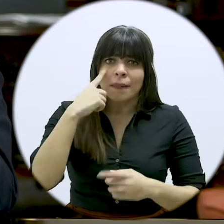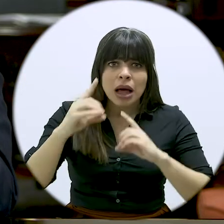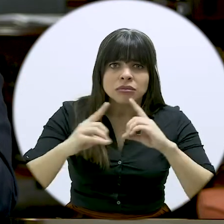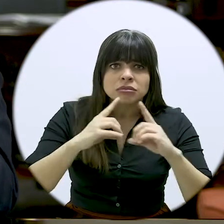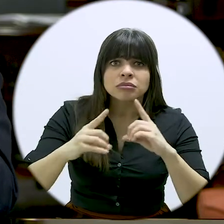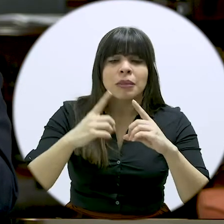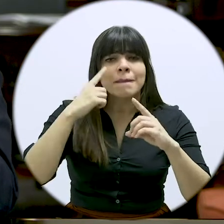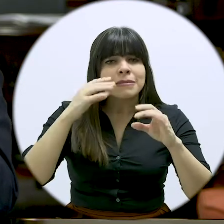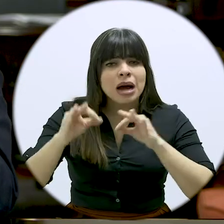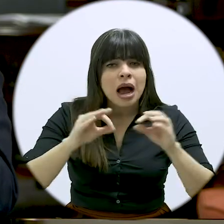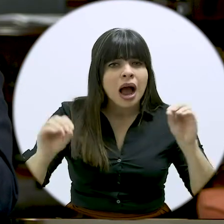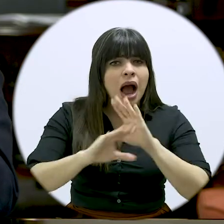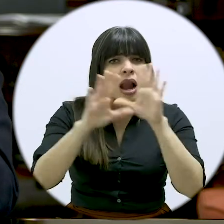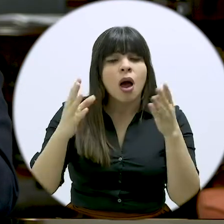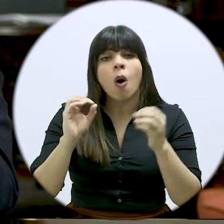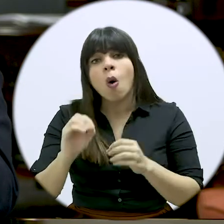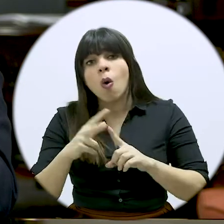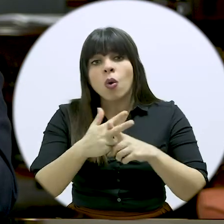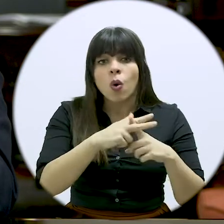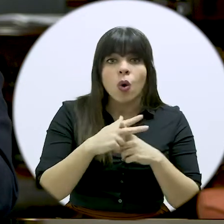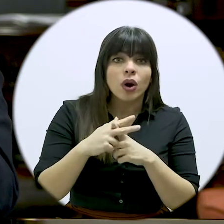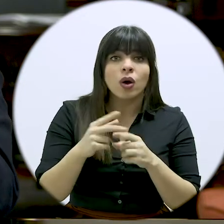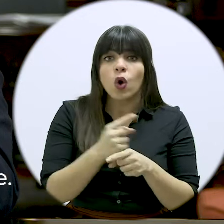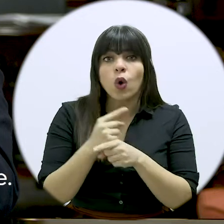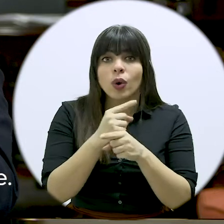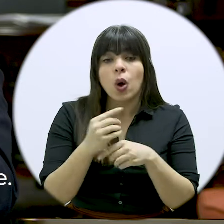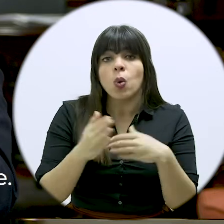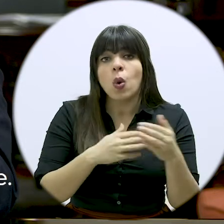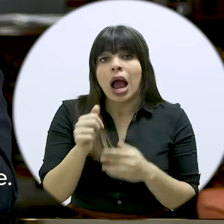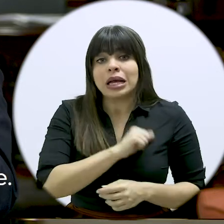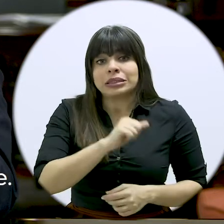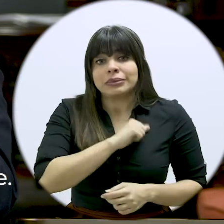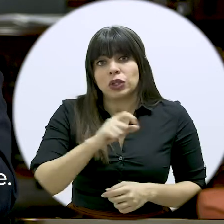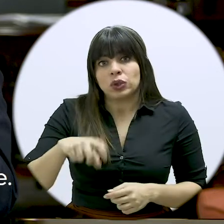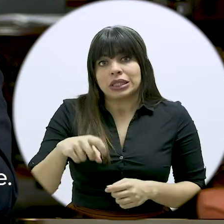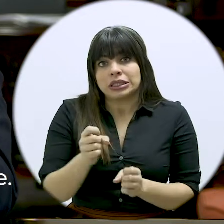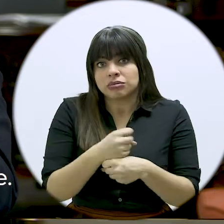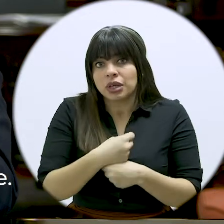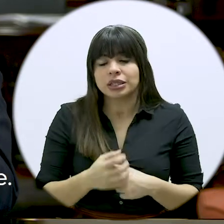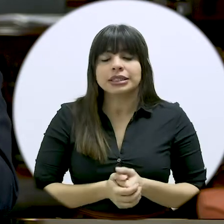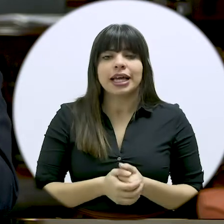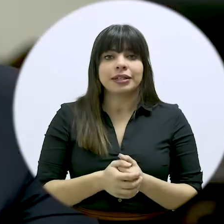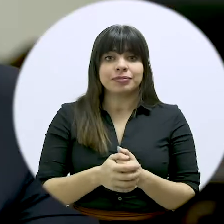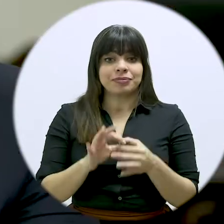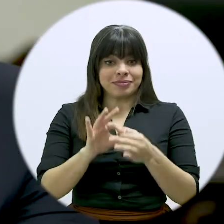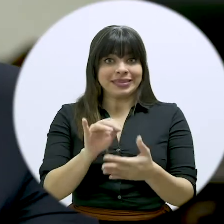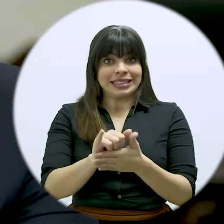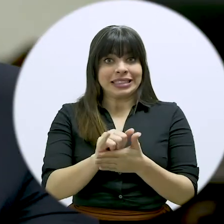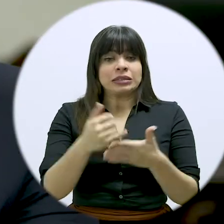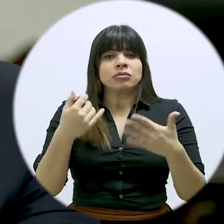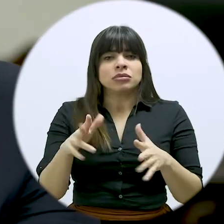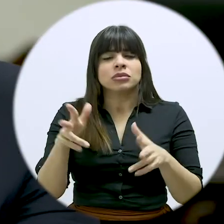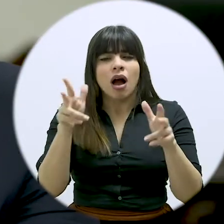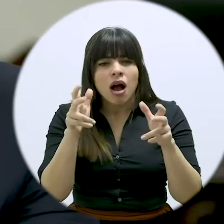voluntad para hacerlo y para aclarar o corregir cualquier aspecto que deba precisarse. En ese